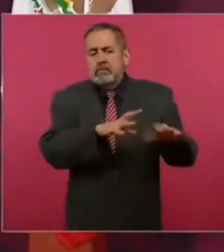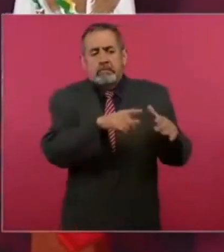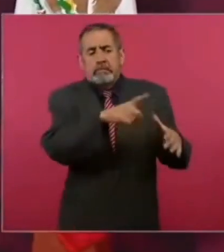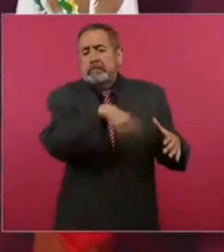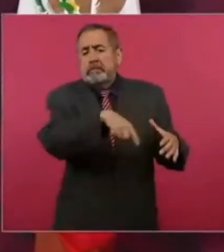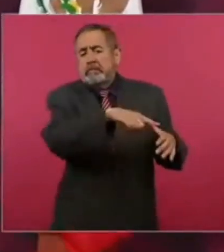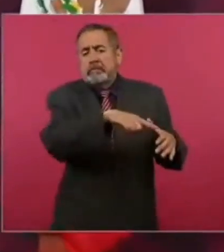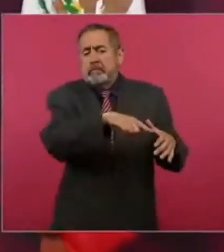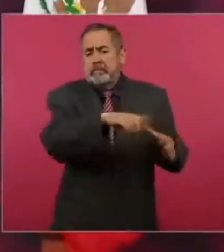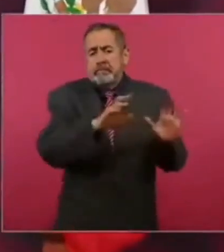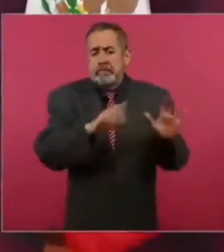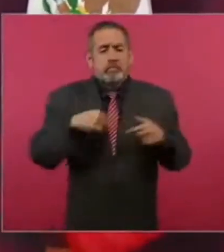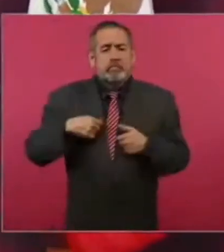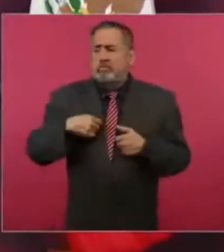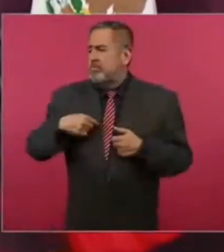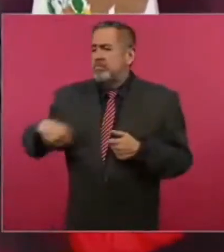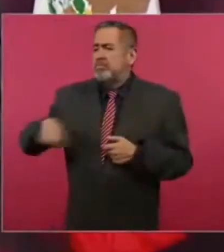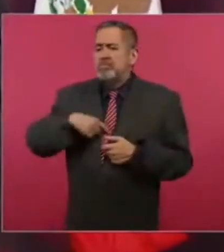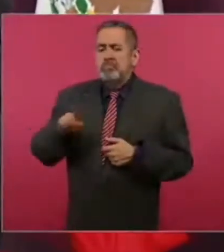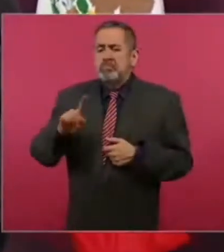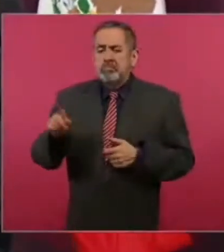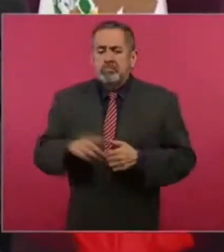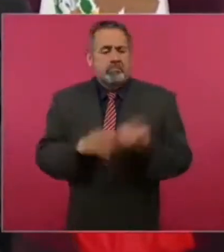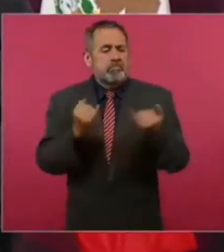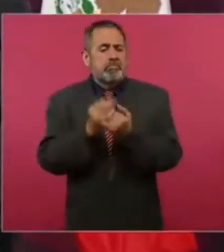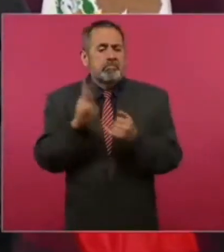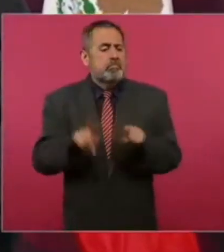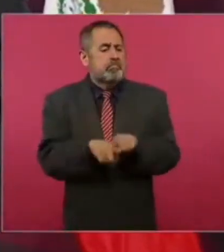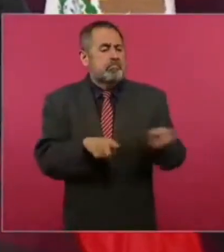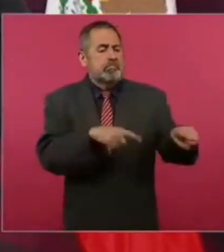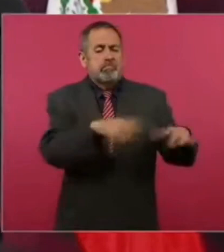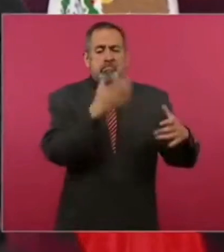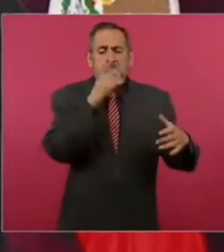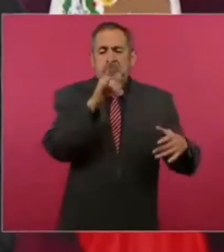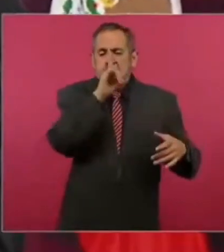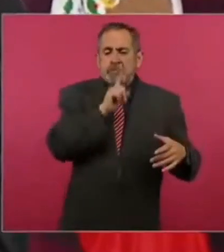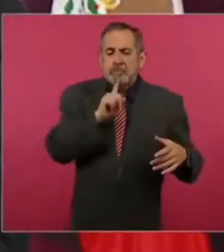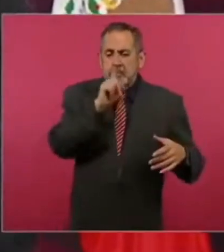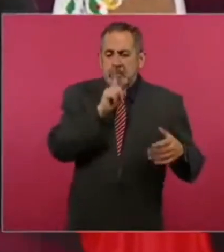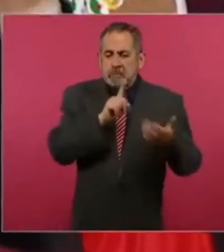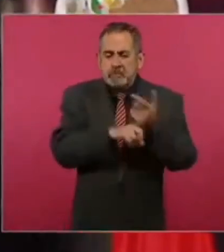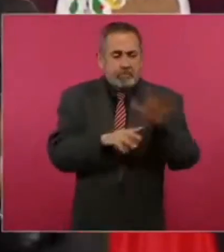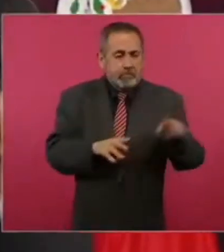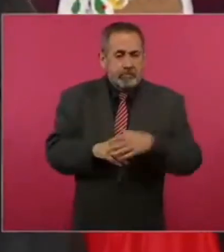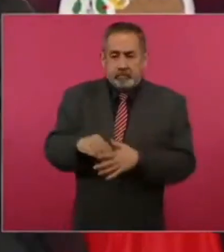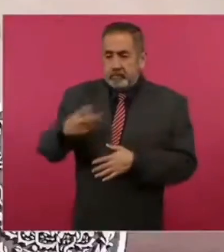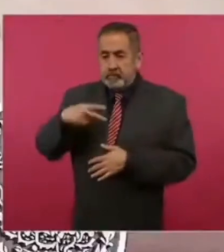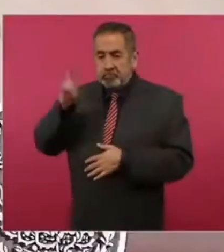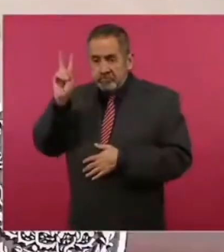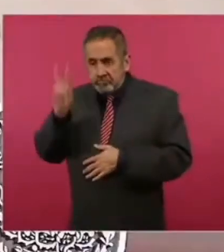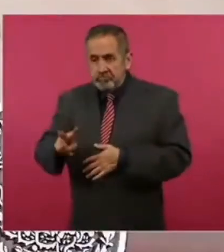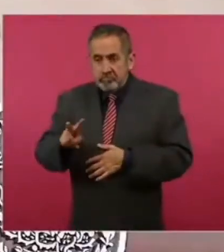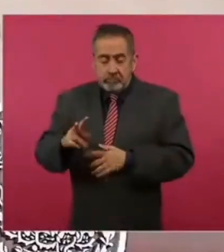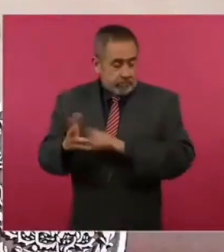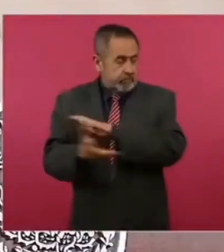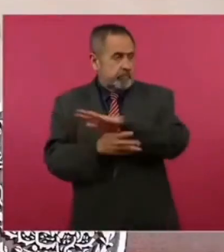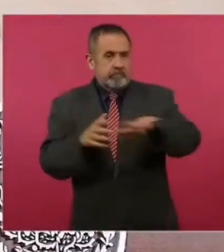Es como la mentira, es reaccionaria, la verdad es revolucionaria,